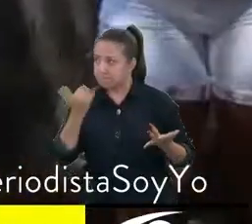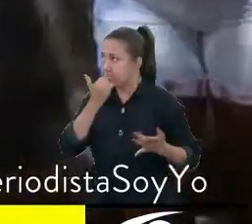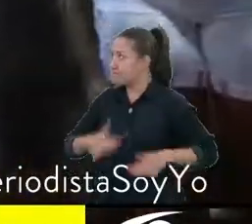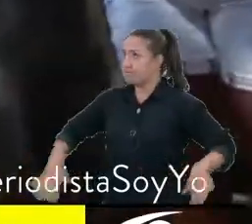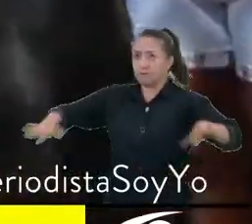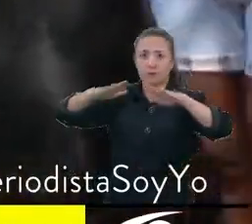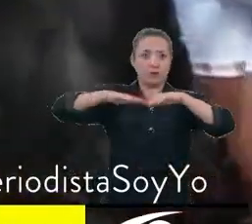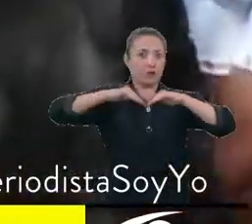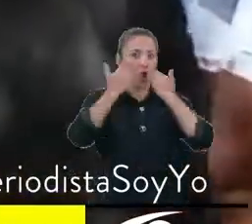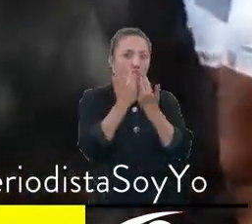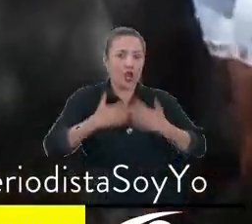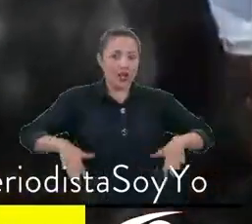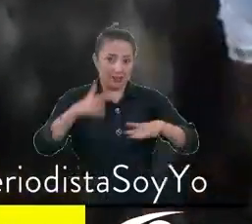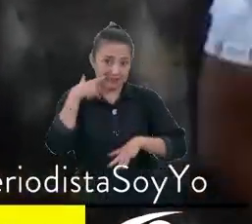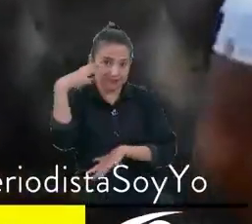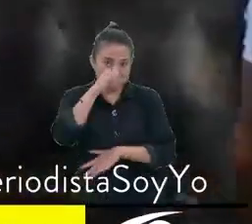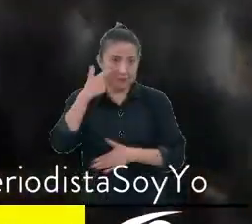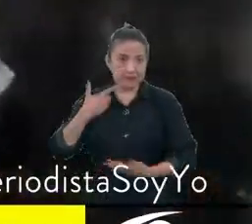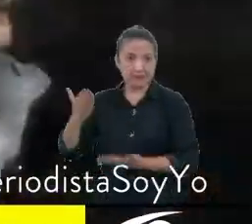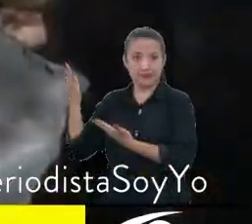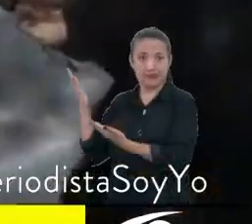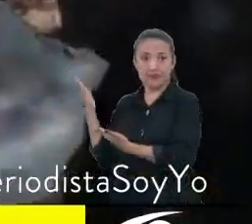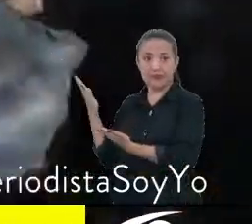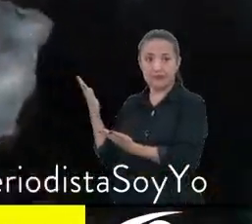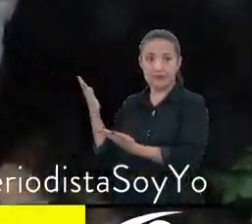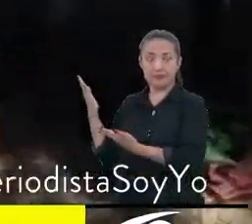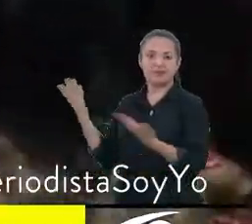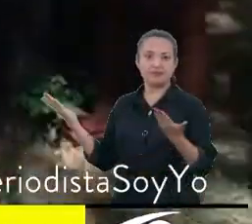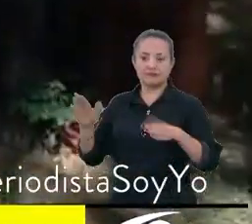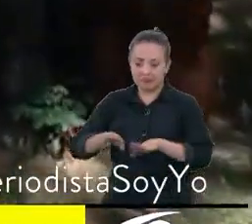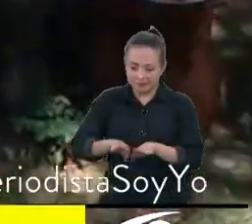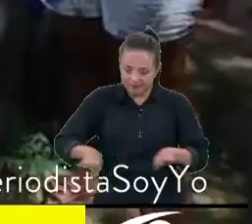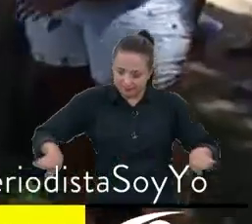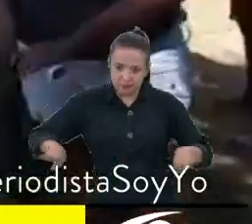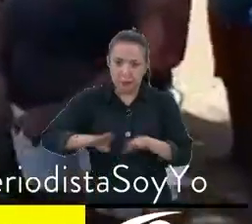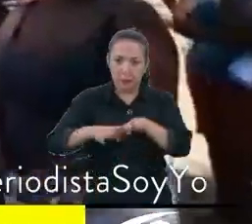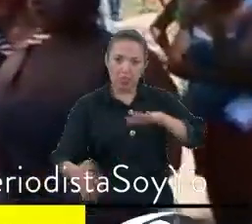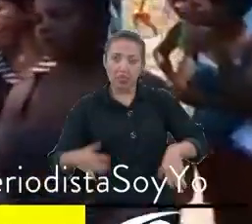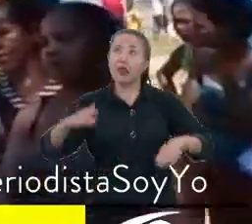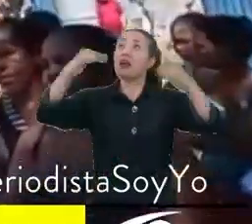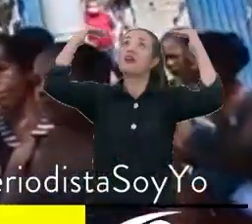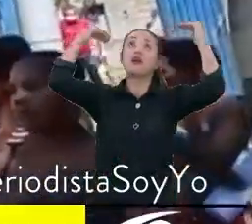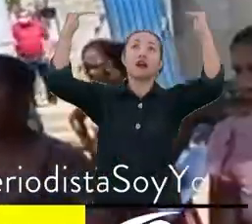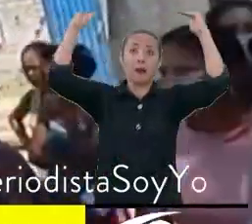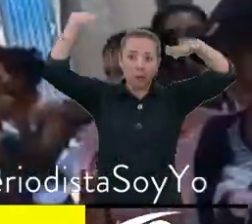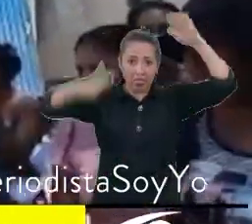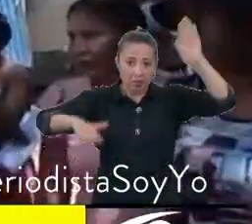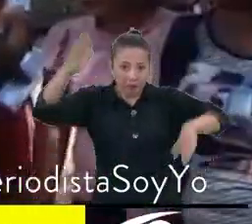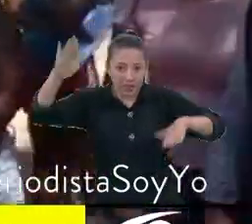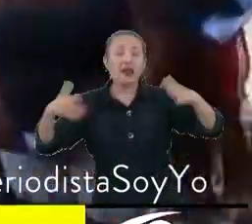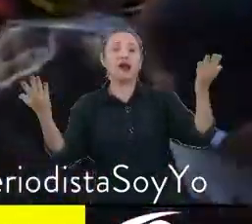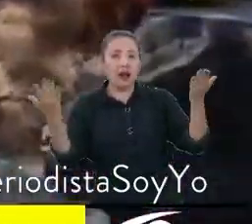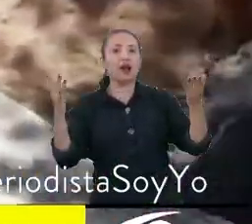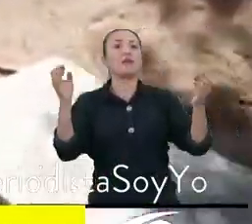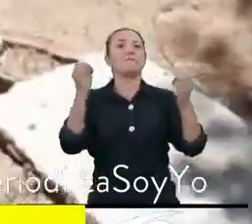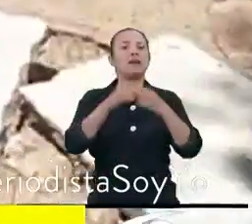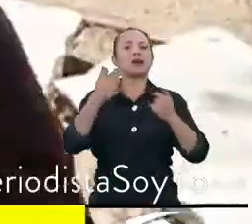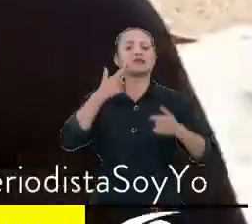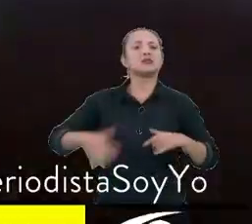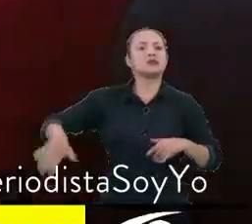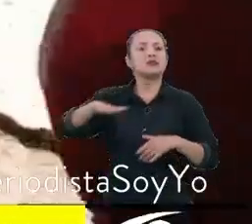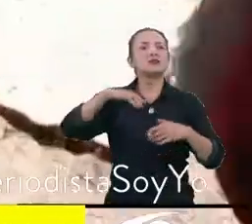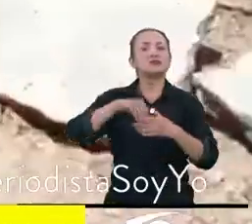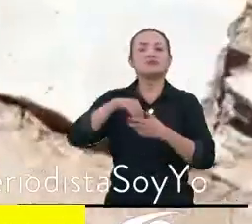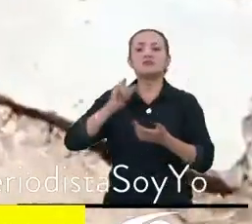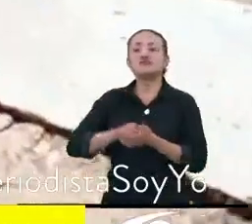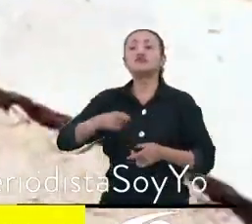Como se pueden dar cuenta, los pisos se están cayendo, los techos se están cayendo. Ya casi es el mes de enero, febrero y